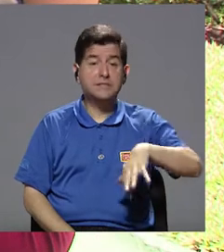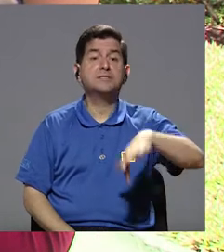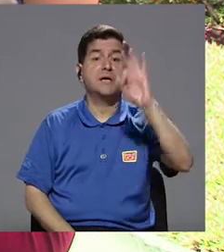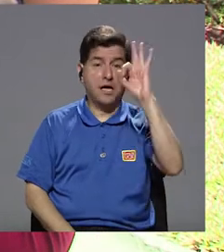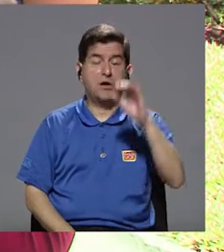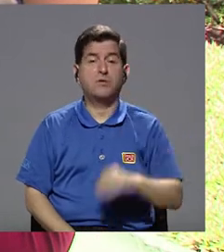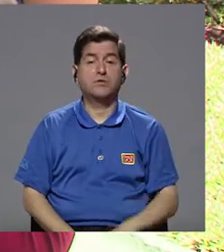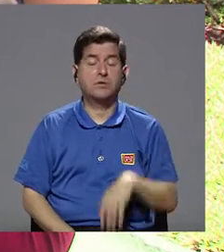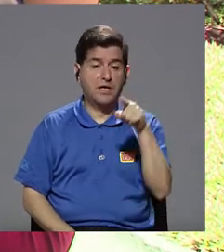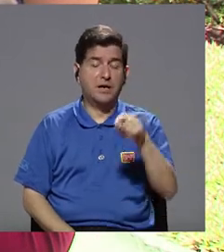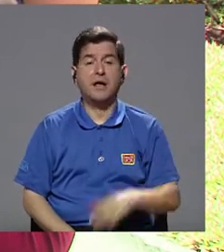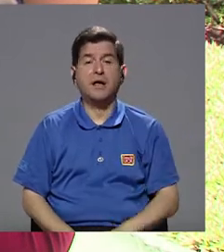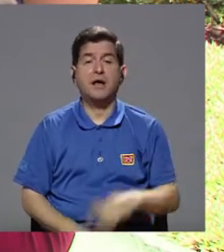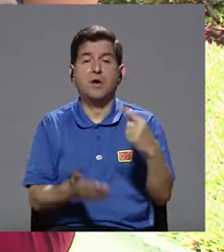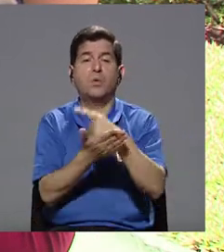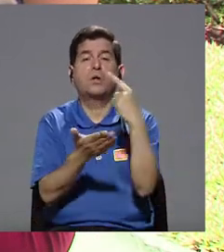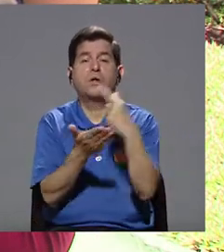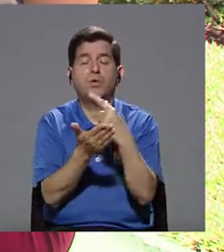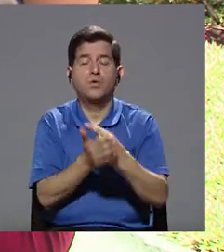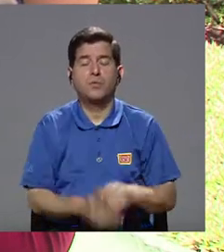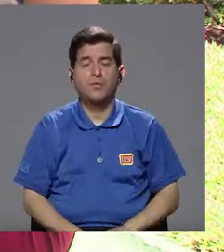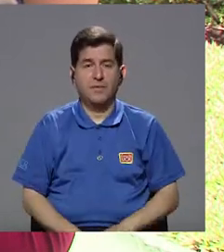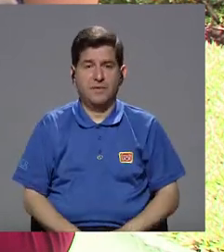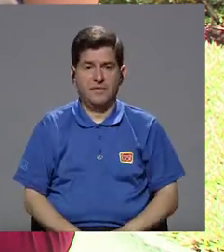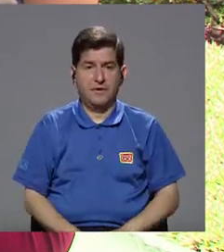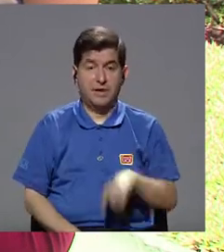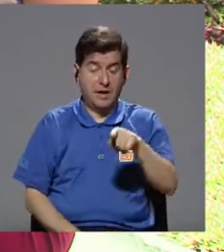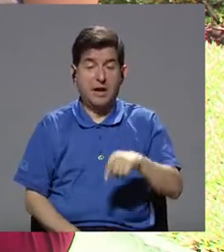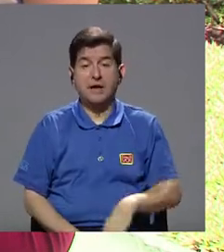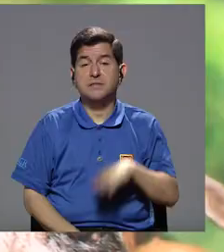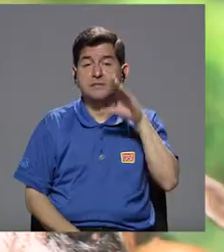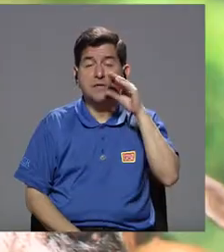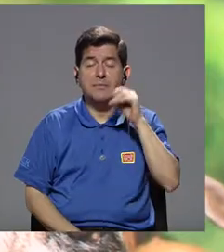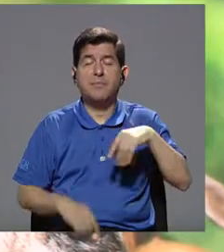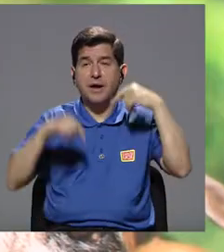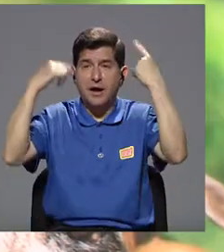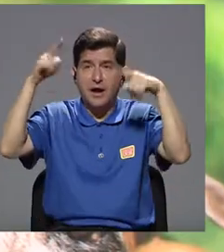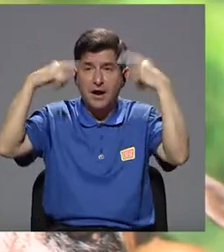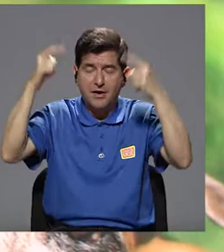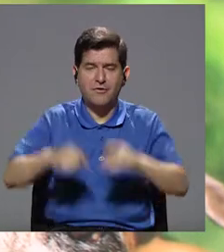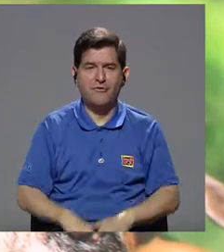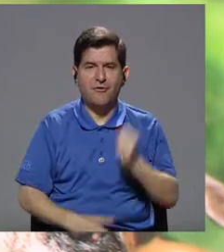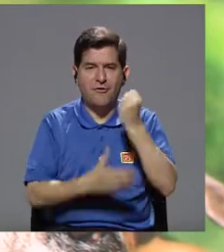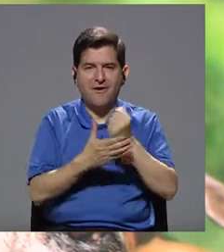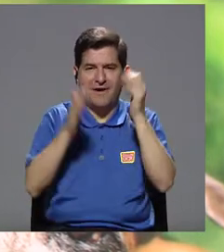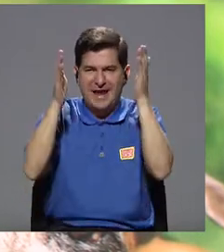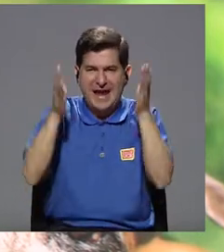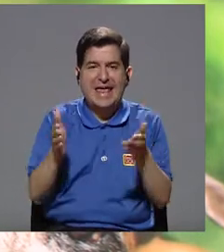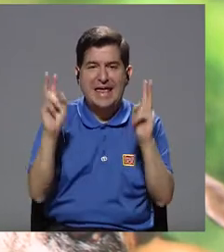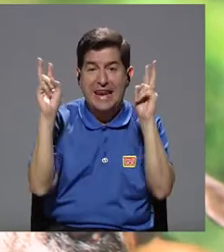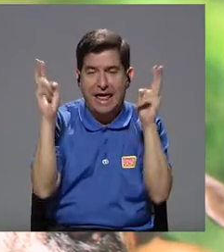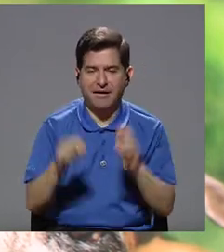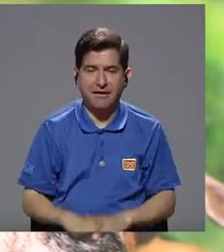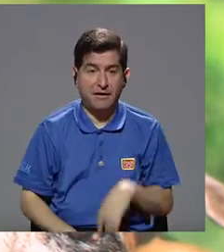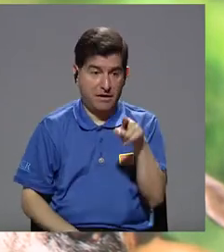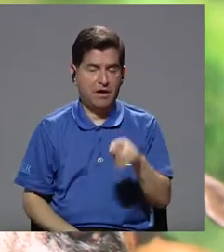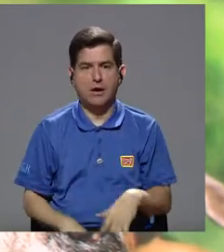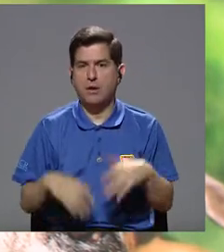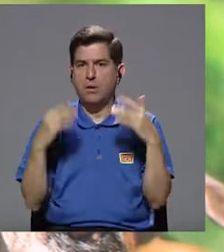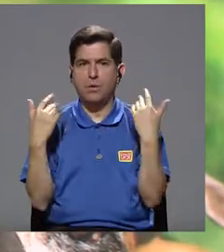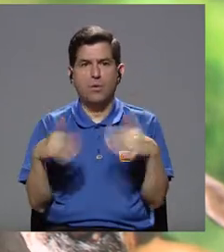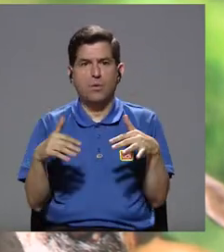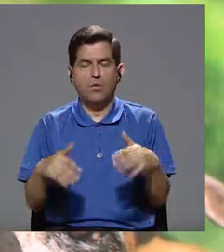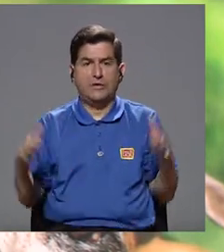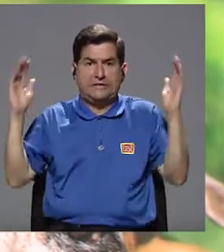Rica y logramos encontrarlo en los cuadros de Guadalupe. Entonces, este perro que era súper famoso se llamaba Killer. Y Killer era,